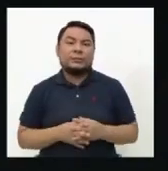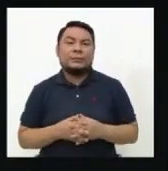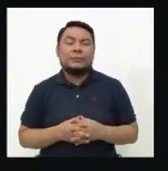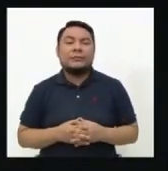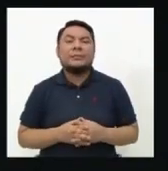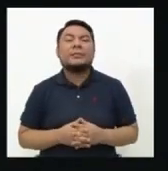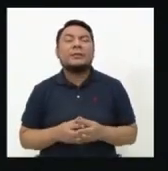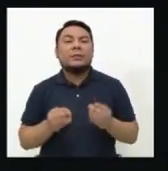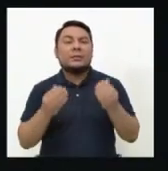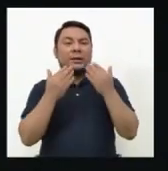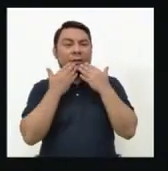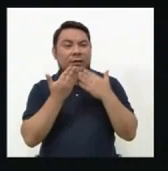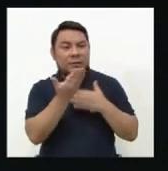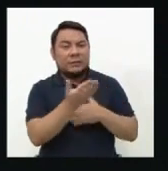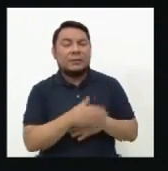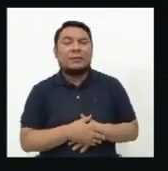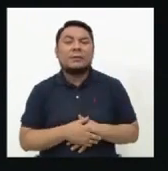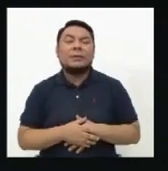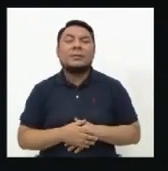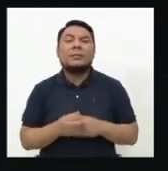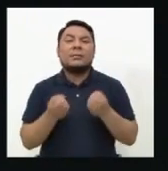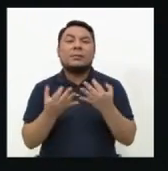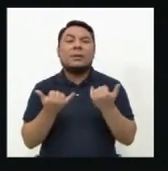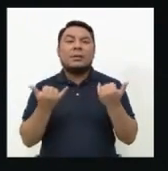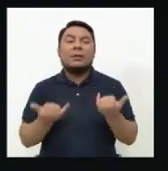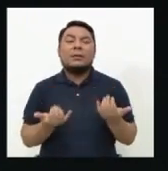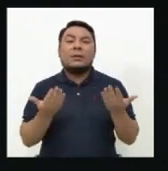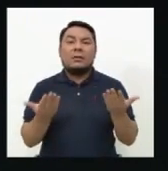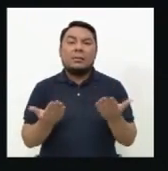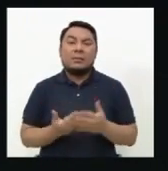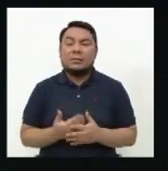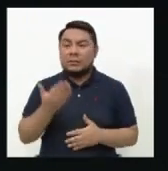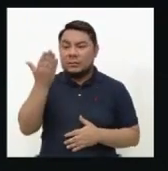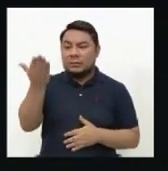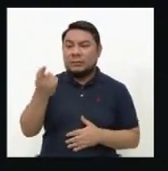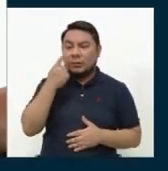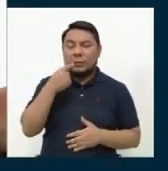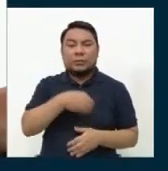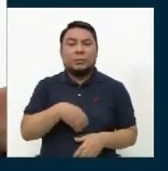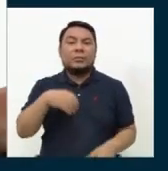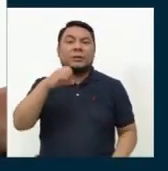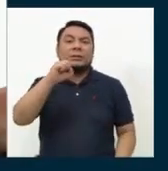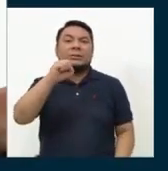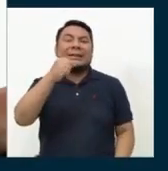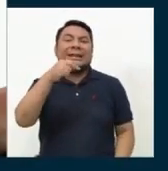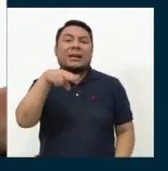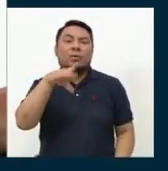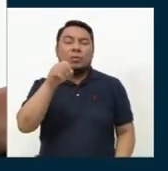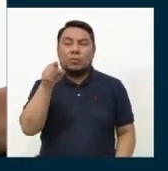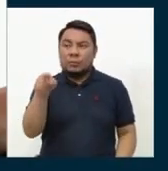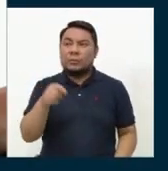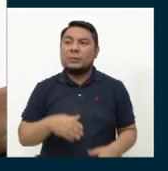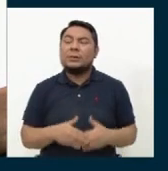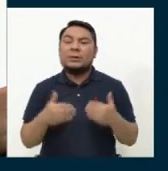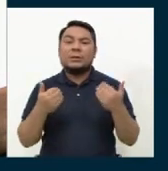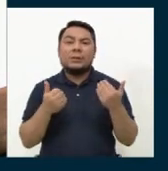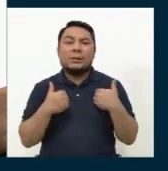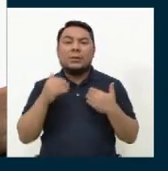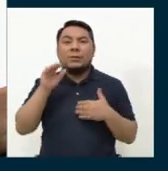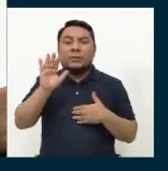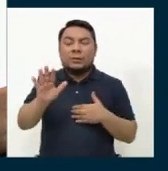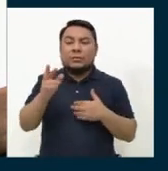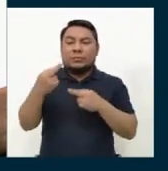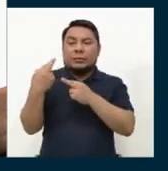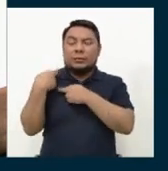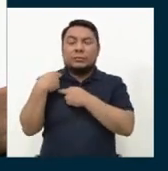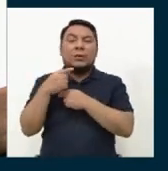Muchas gracias, candidato. Muy bien, ahora el aspirante al Congreso, segundo Sergio Vázquez Coronado, tiene el turno